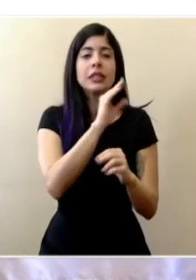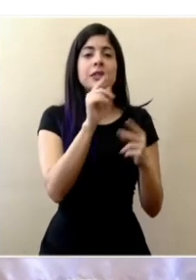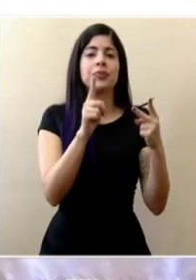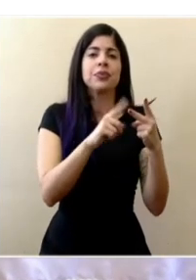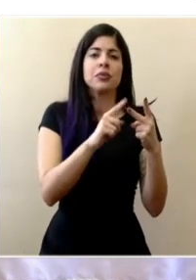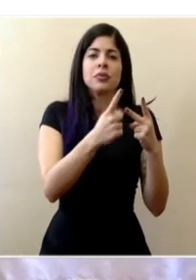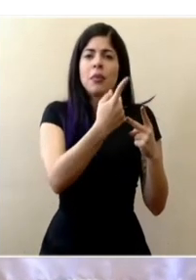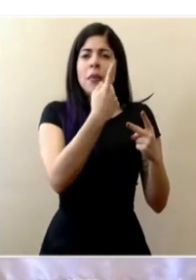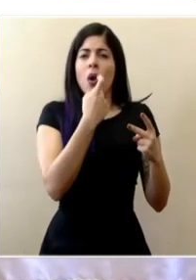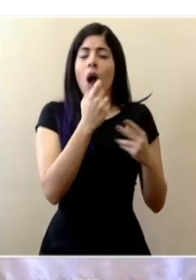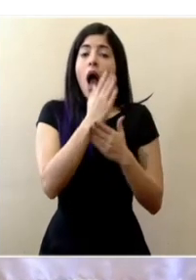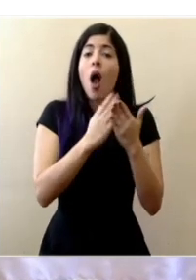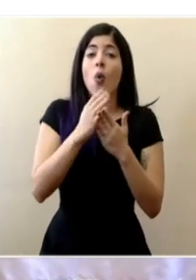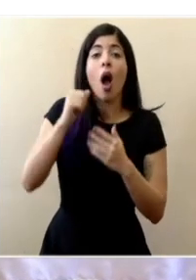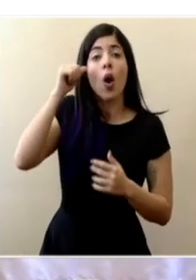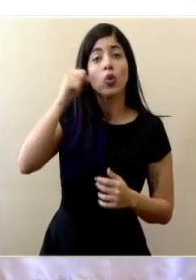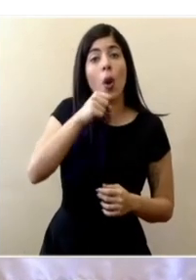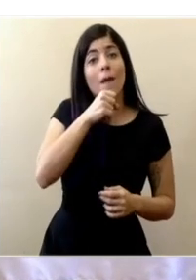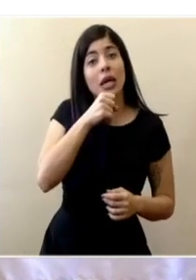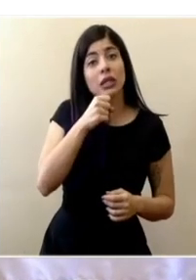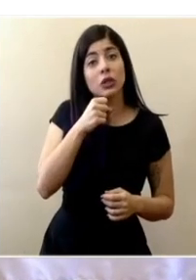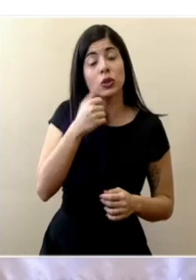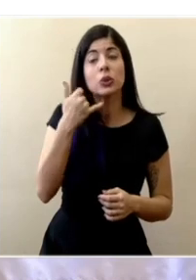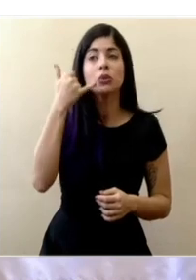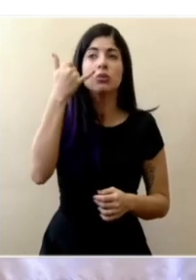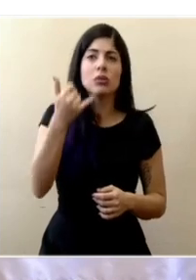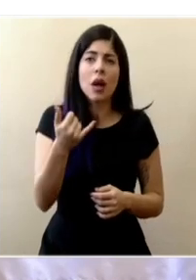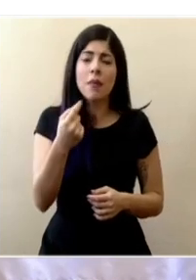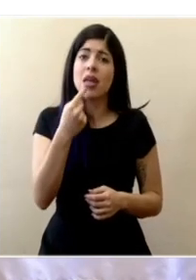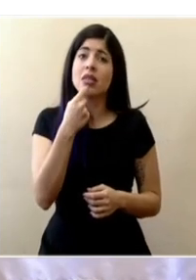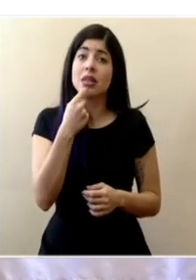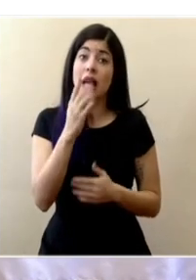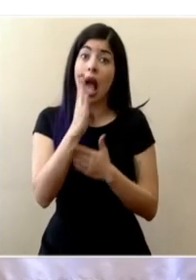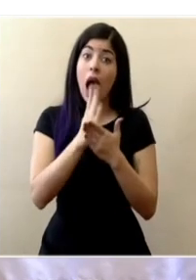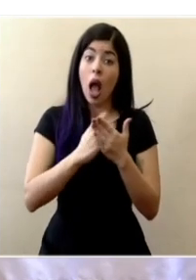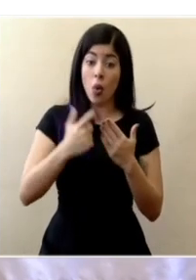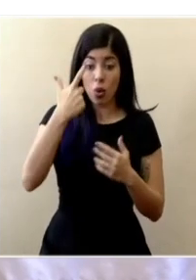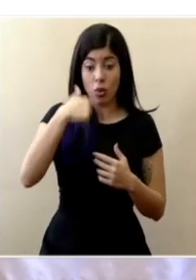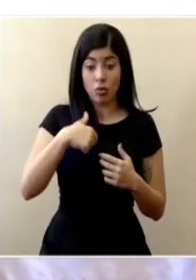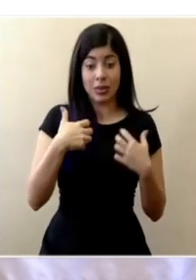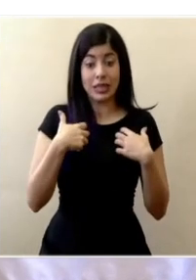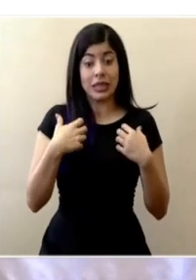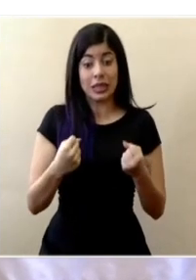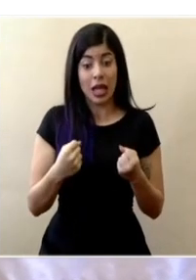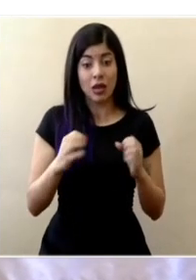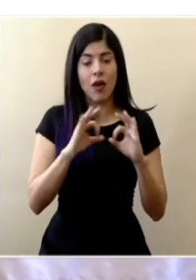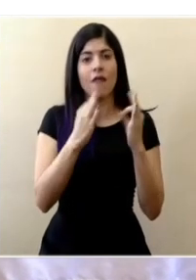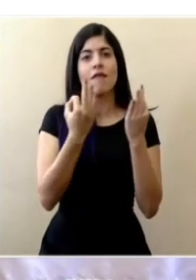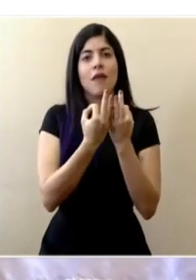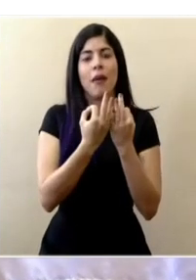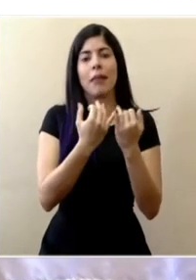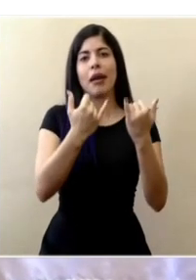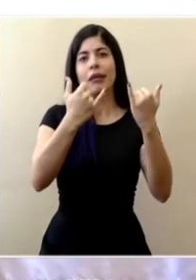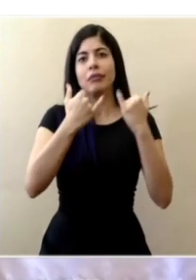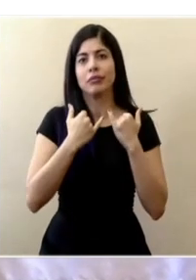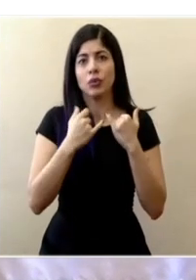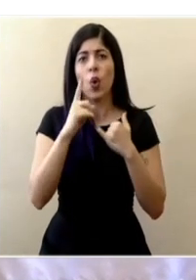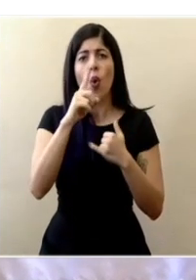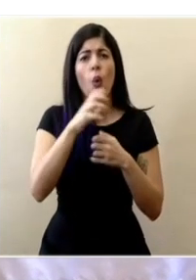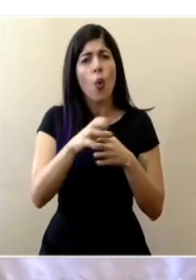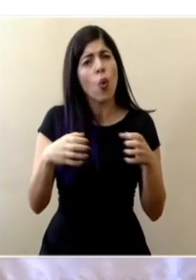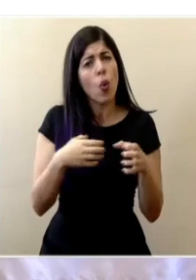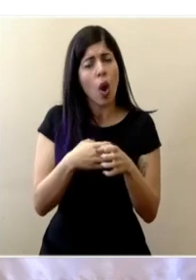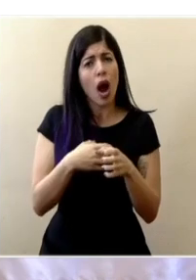nos consultan que algunos adultos mayores han llamado para comentar que aunque están sanos como medida de protección sus familias los tienen confinados en una